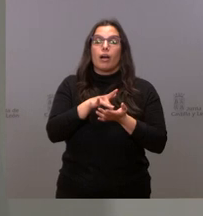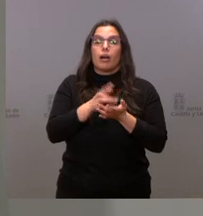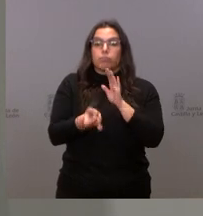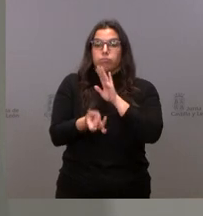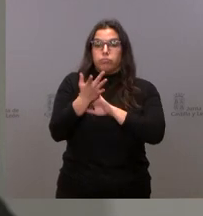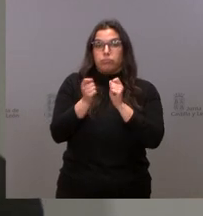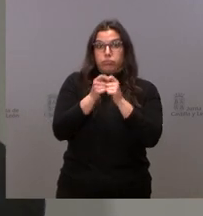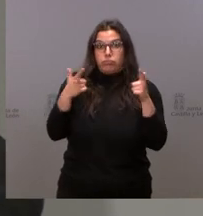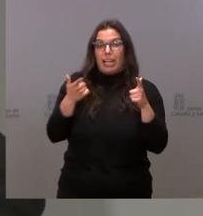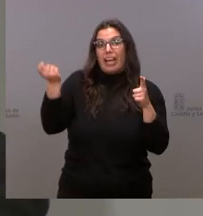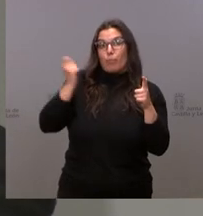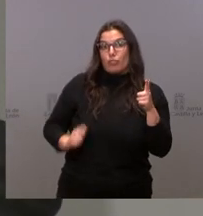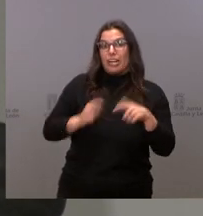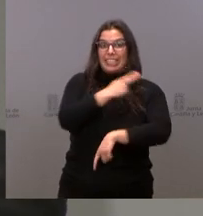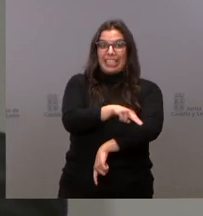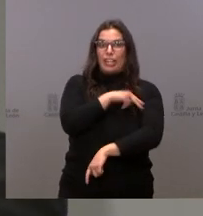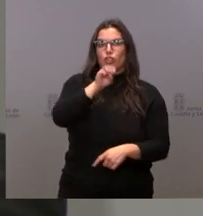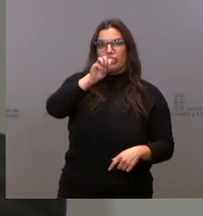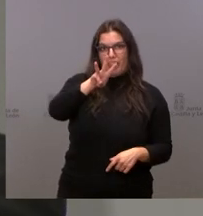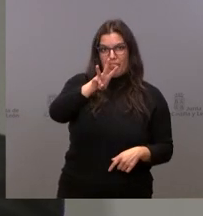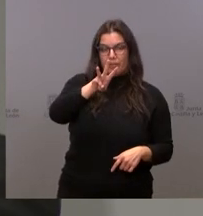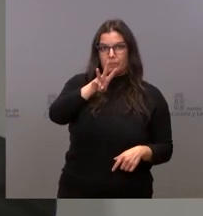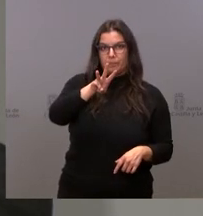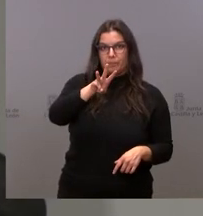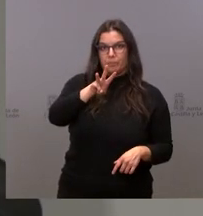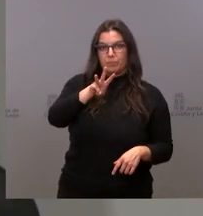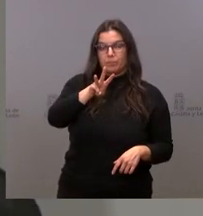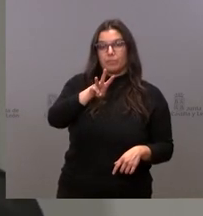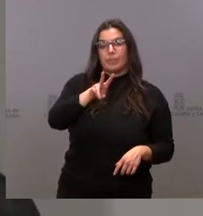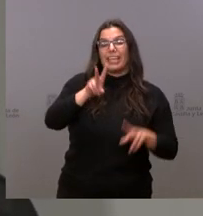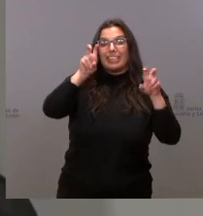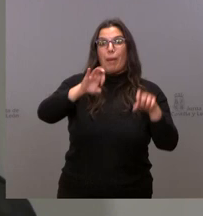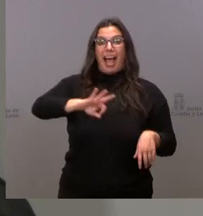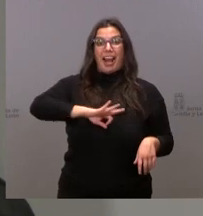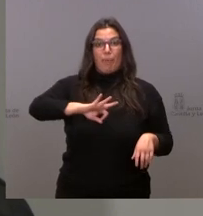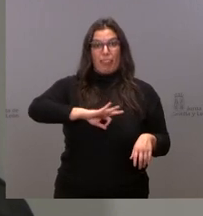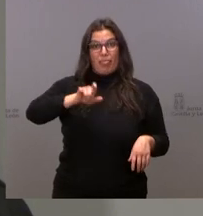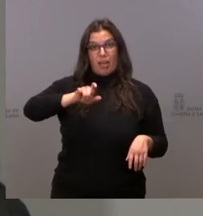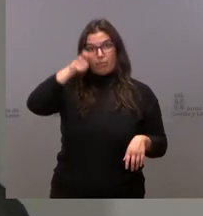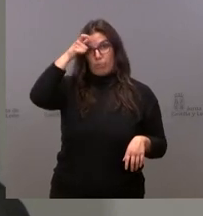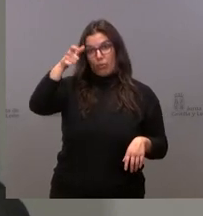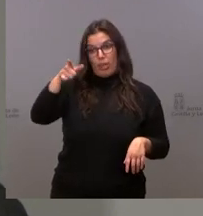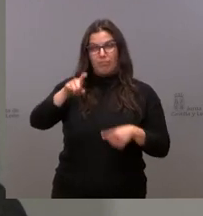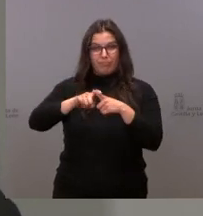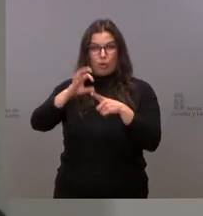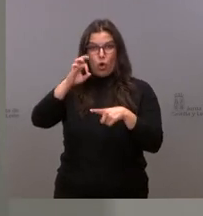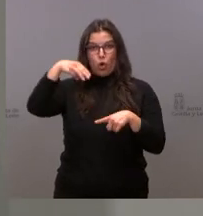13 profesionales sanitarios y que, por lo que respecta a los brotes de Almazán, donde se secuenció la variante,